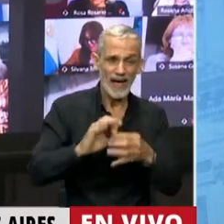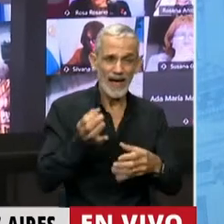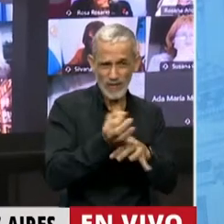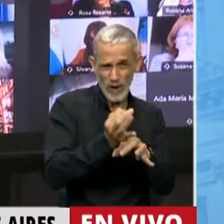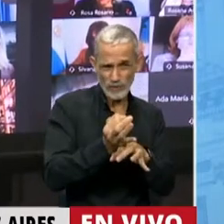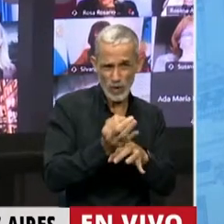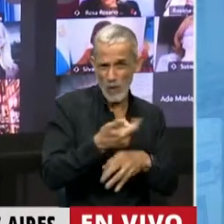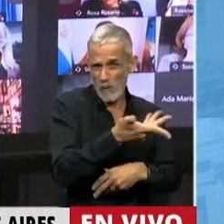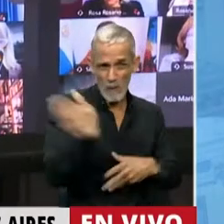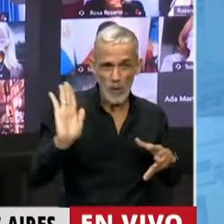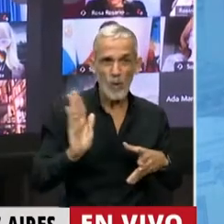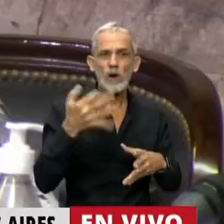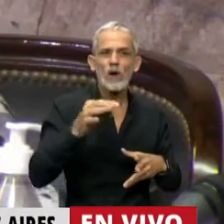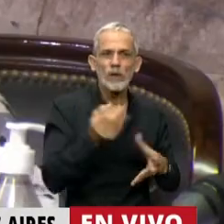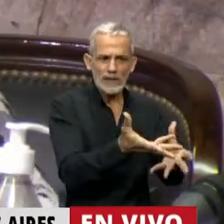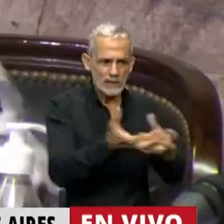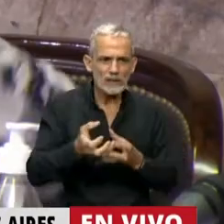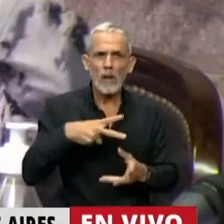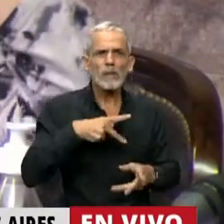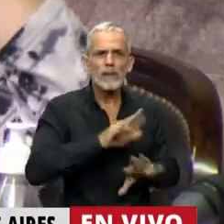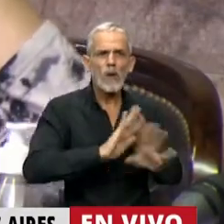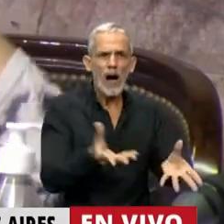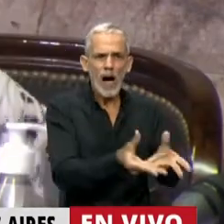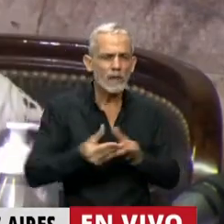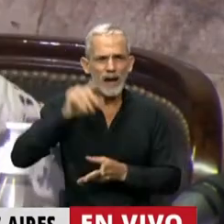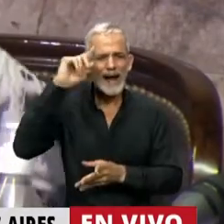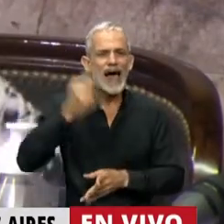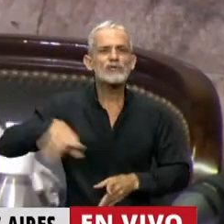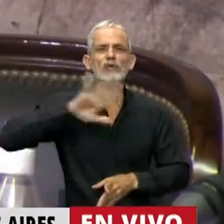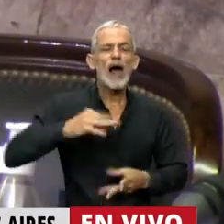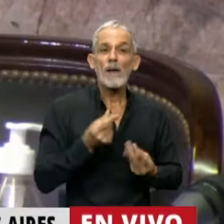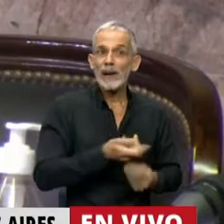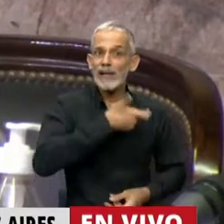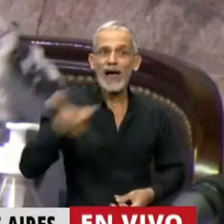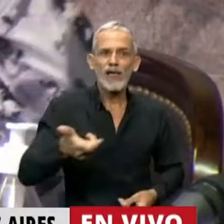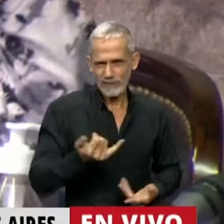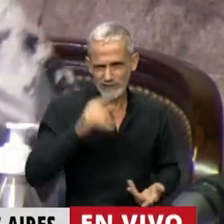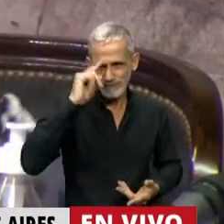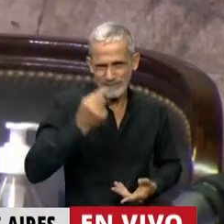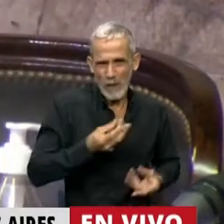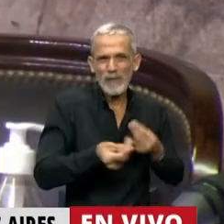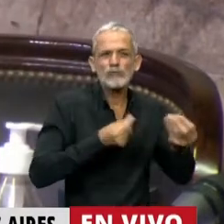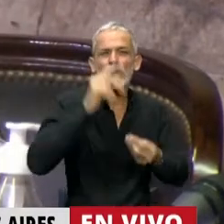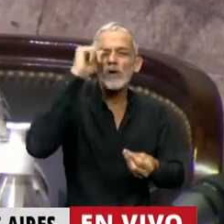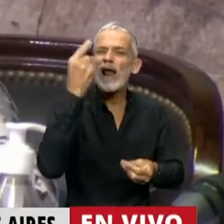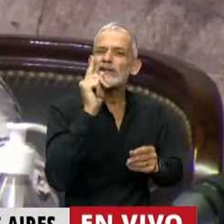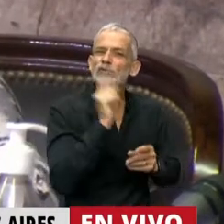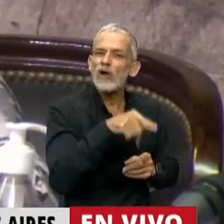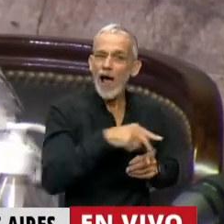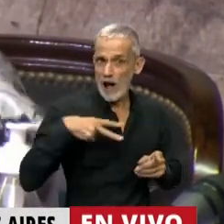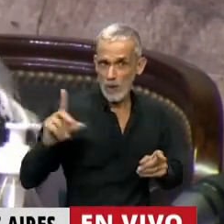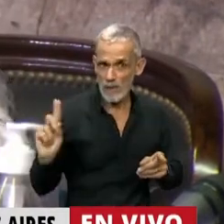tenemos que nacionalizarlo. Los recursos deben salir de donde están los recursos, que es el presupuesto nacional.